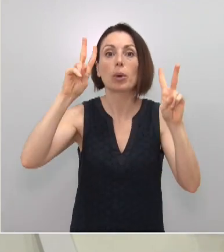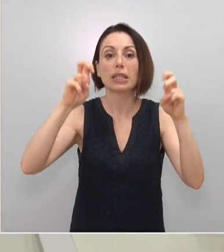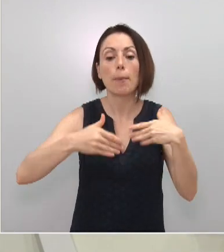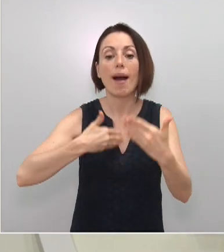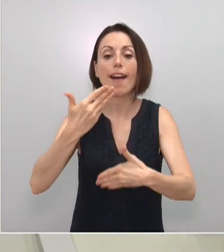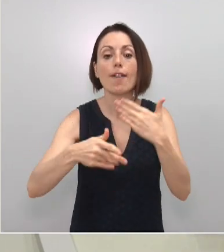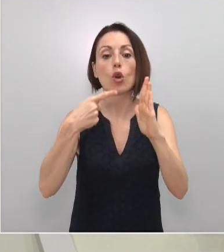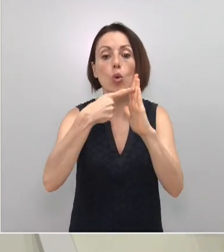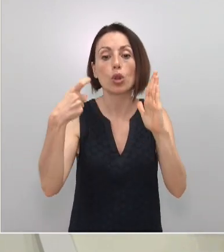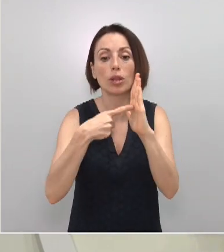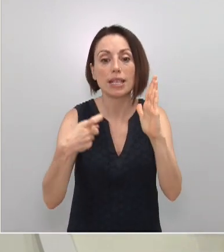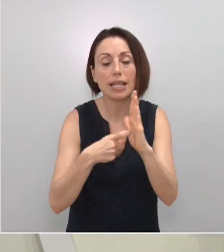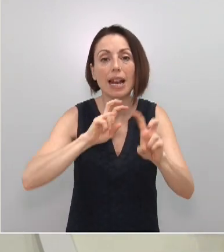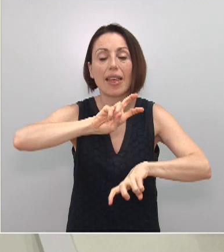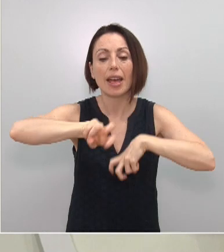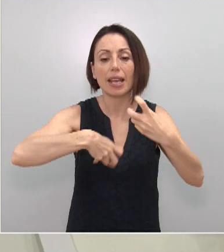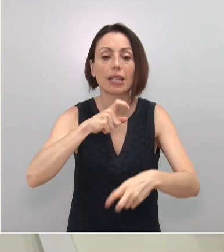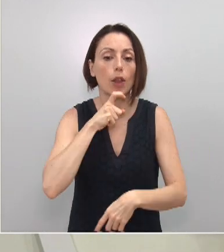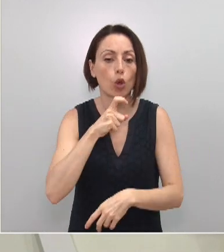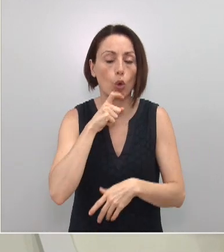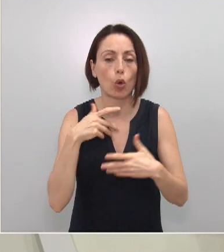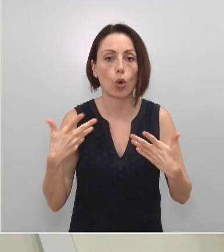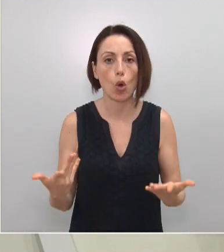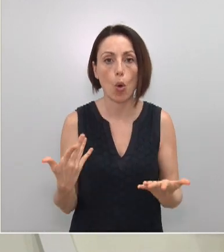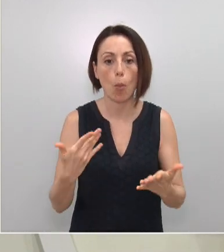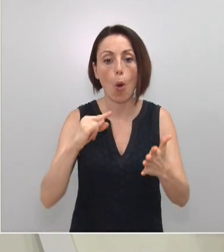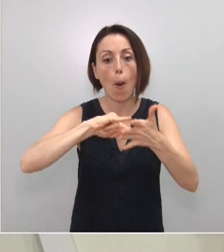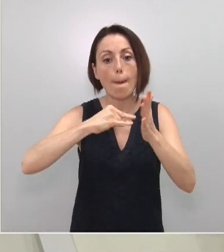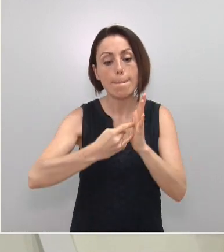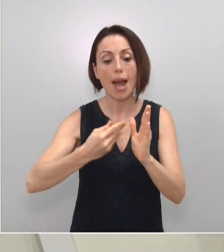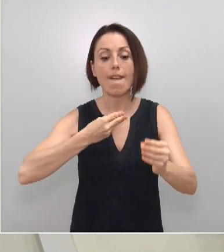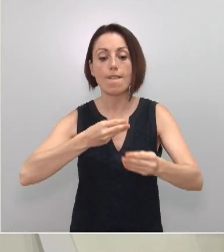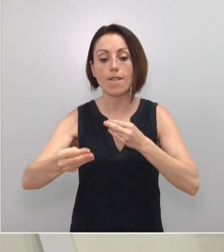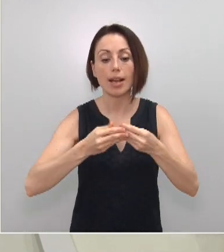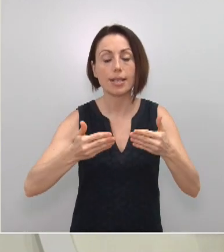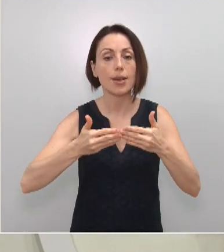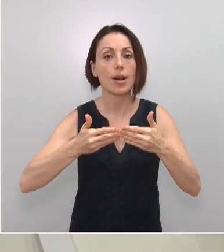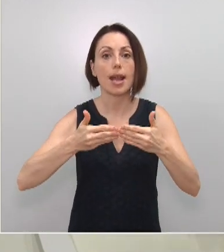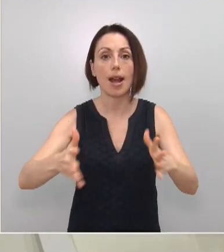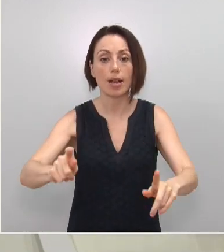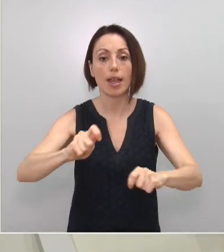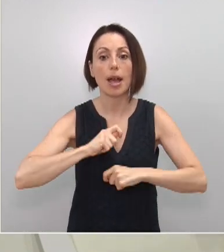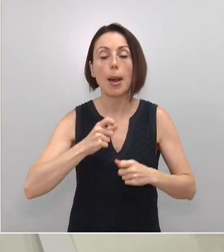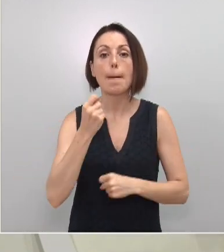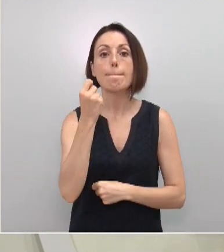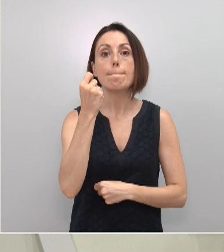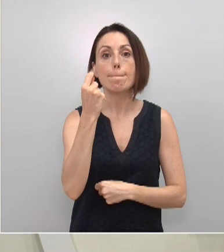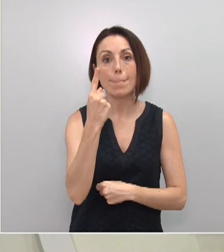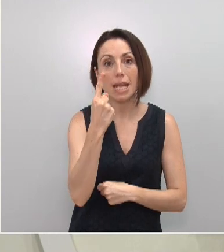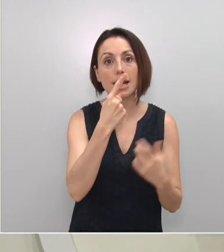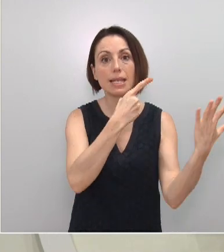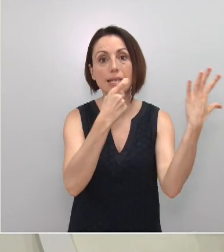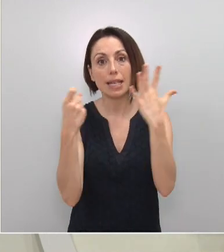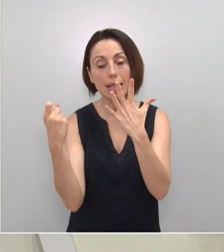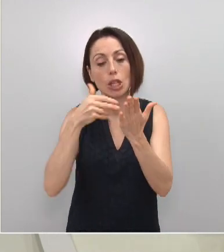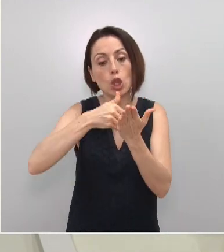evolución de la reactivación. Es un plan flexible, un plan abierto, que aporta 1.600 millones de euros en